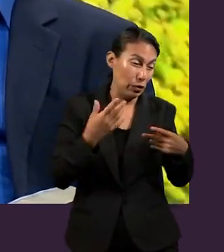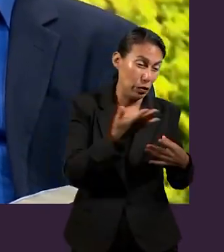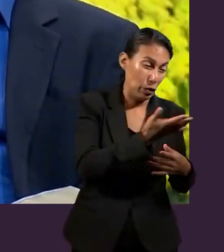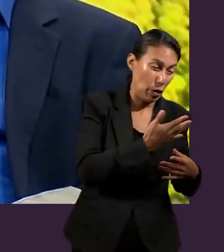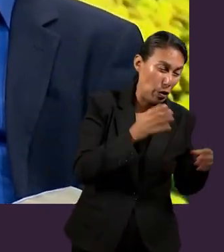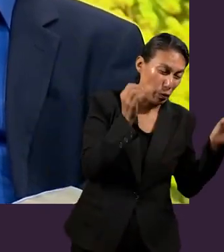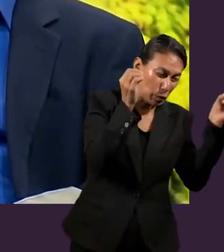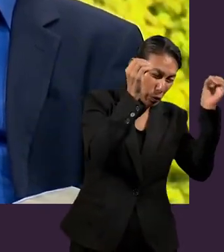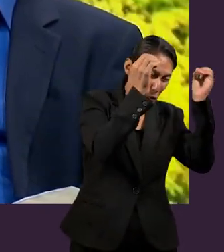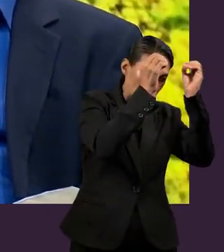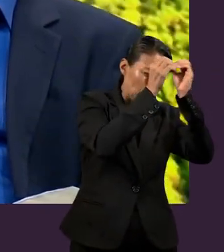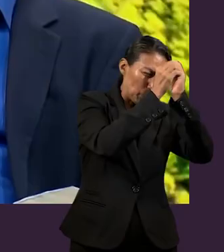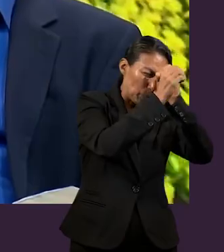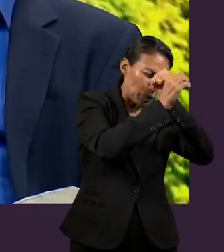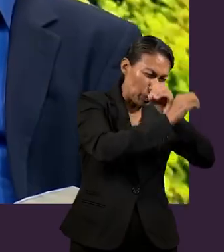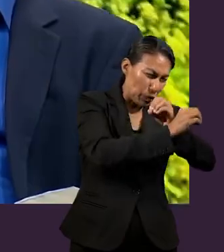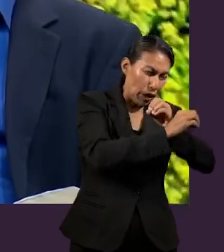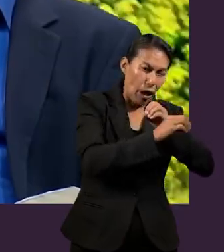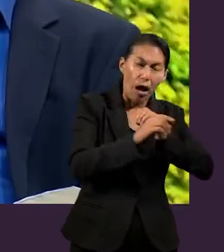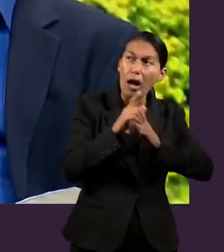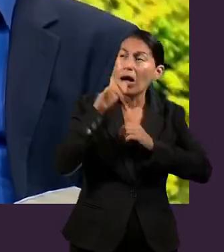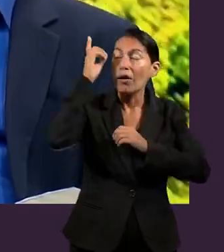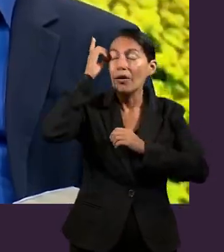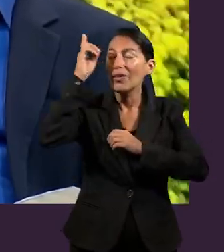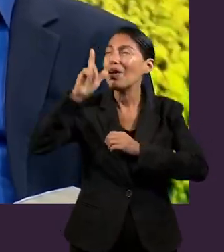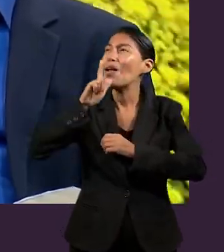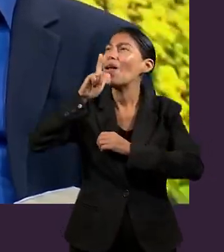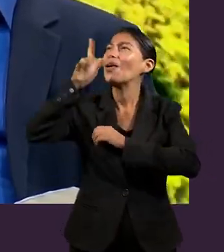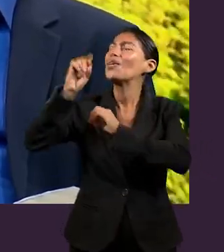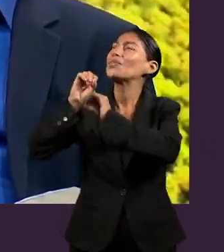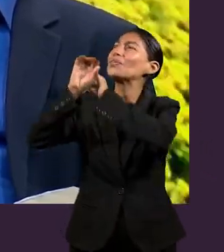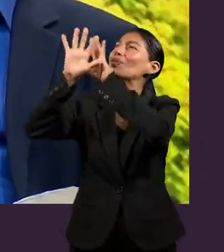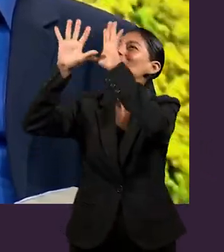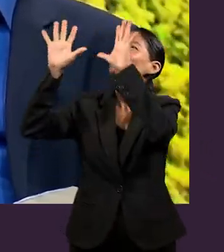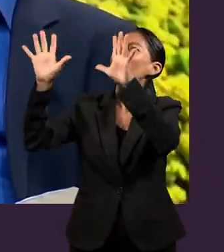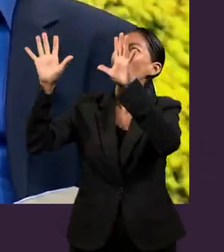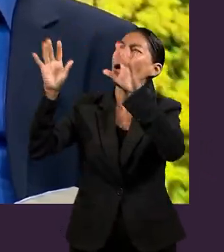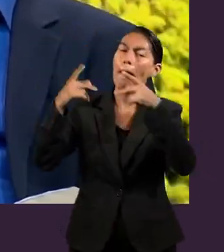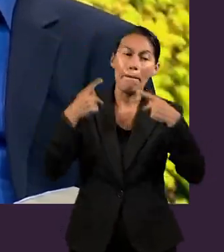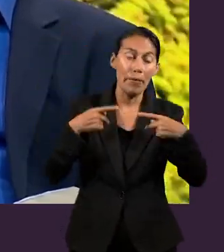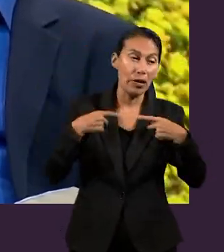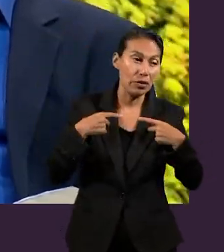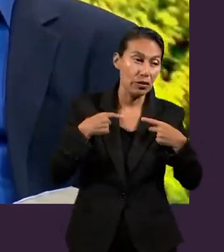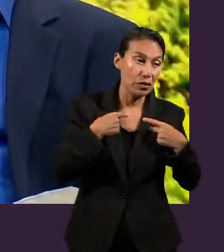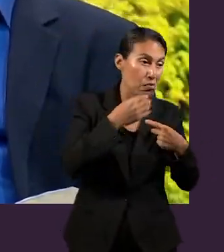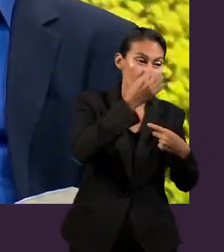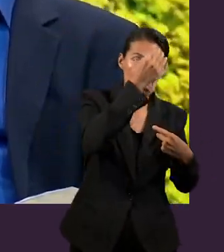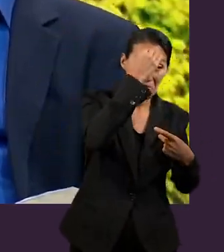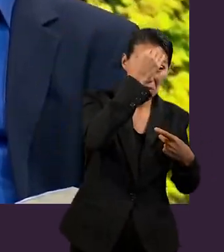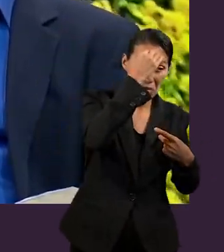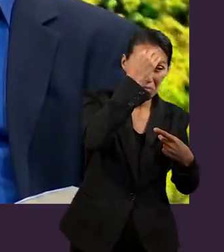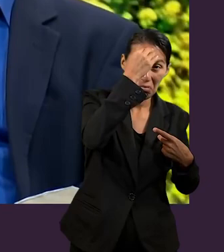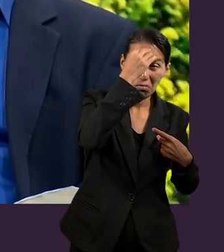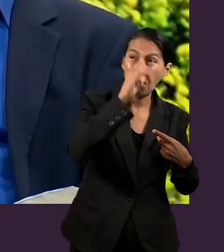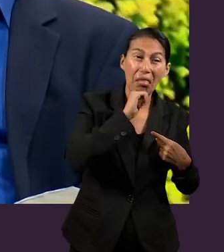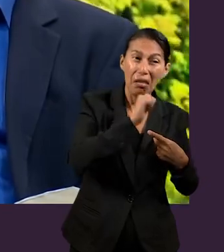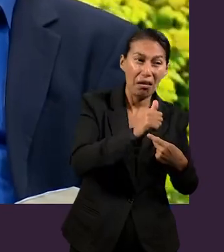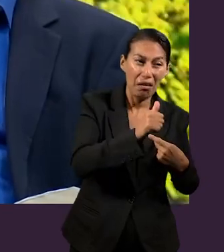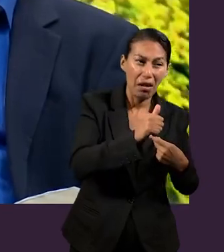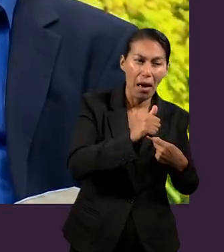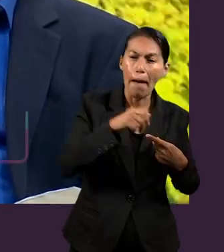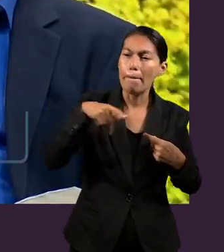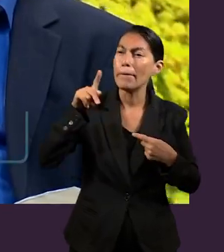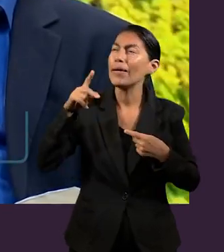Así como las tinieblas no se asemejan con la luz, tampoco debería asemejarse la conducta de una persona que no